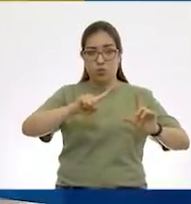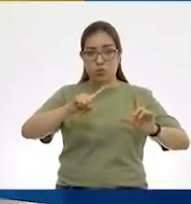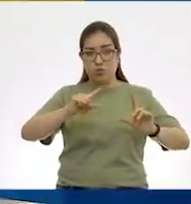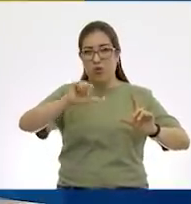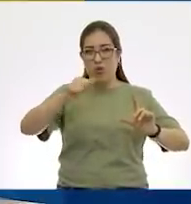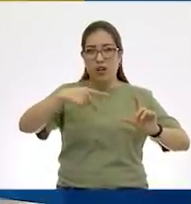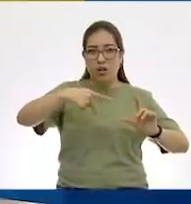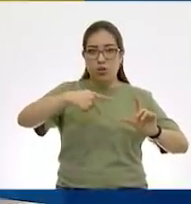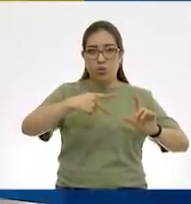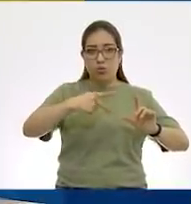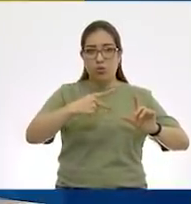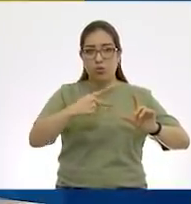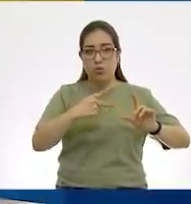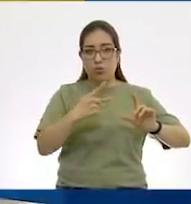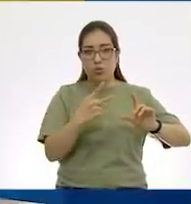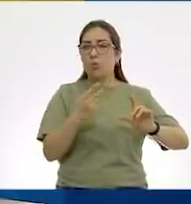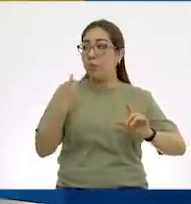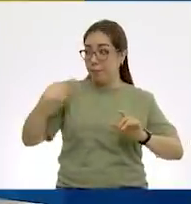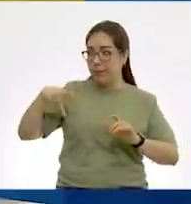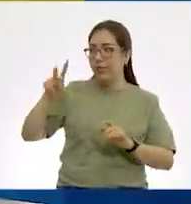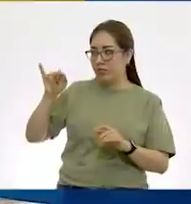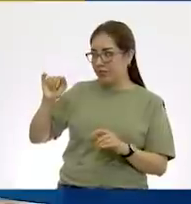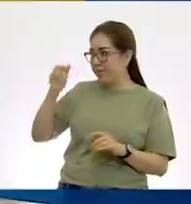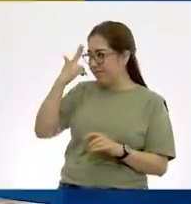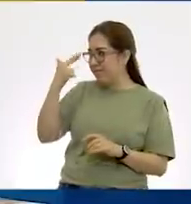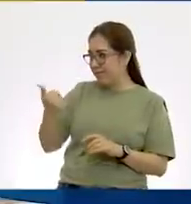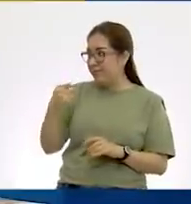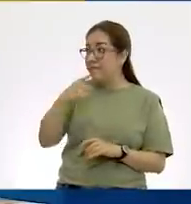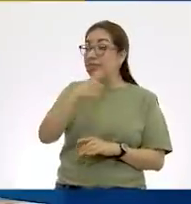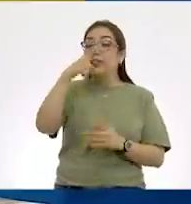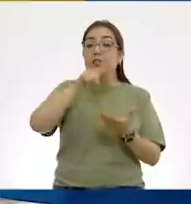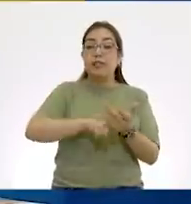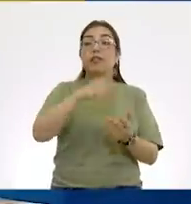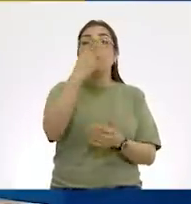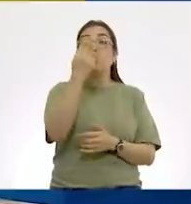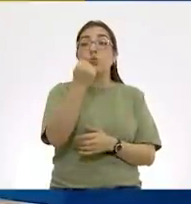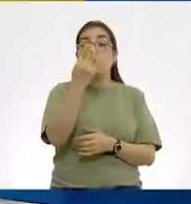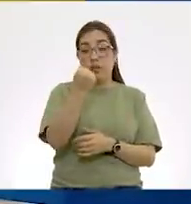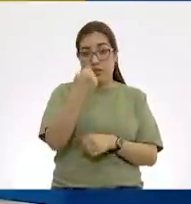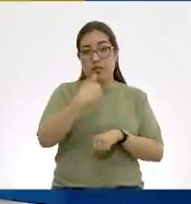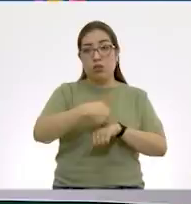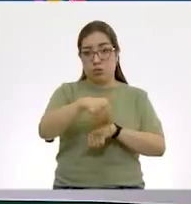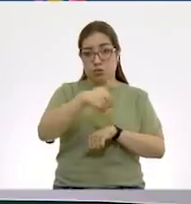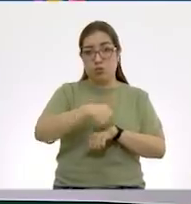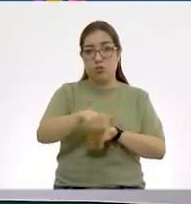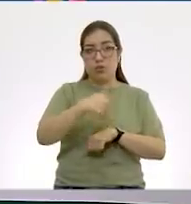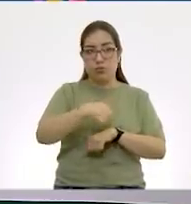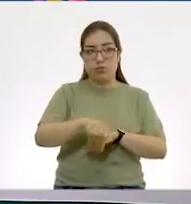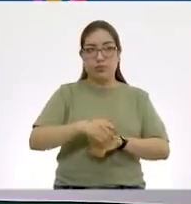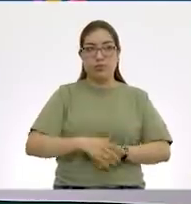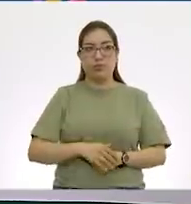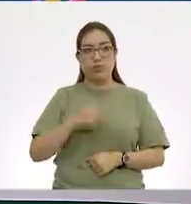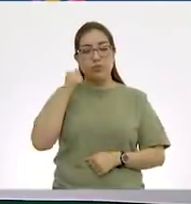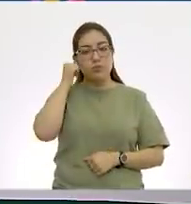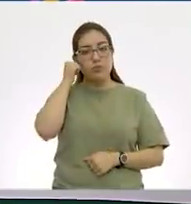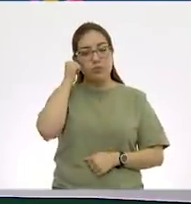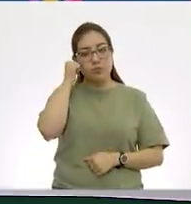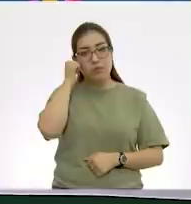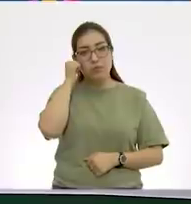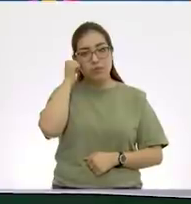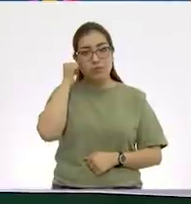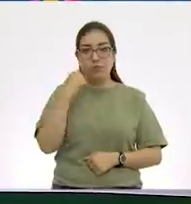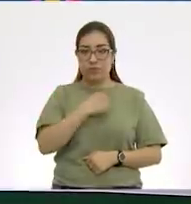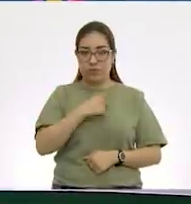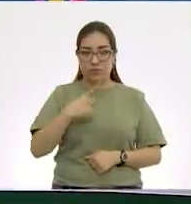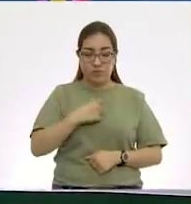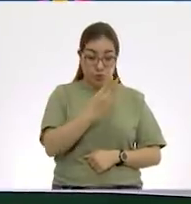está refiriendo correctamente, tienes toda la razón, al número 9. A partir de que cruce un número, se mantiene así hasta que cruce el siguiente. Hasta